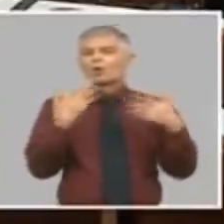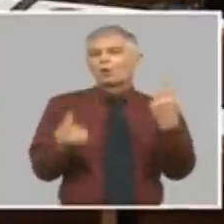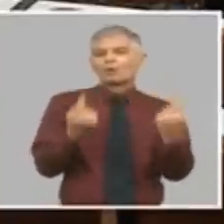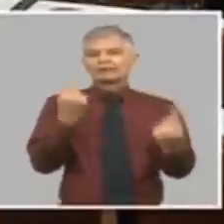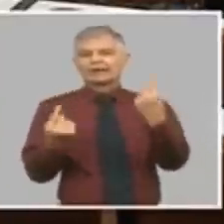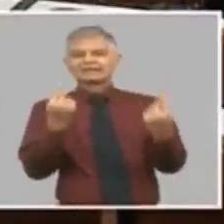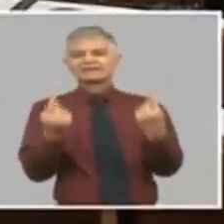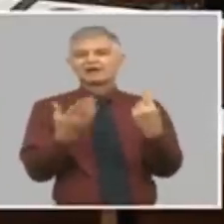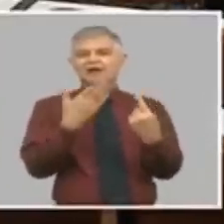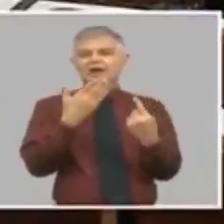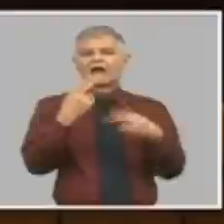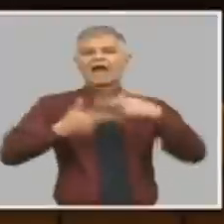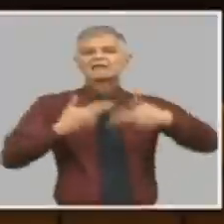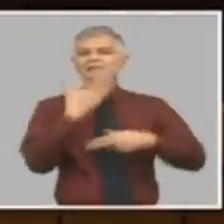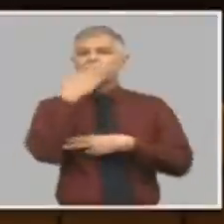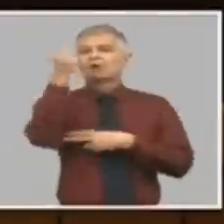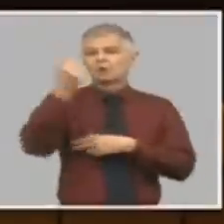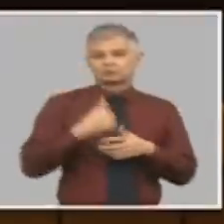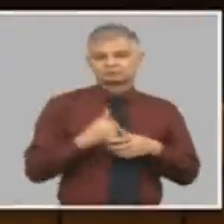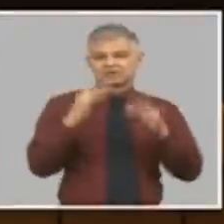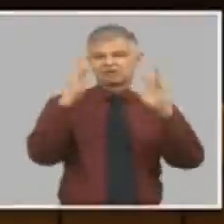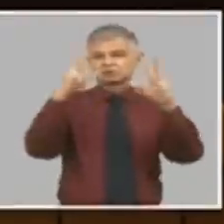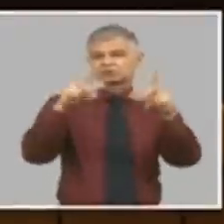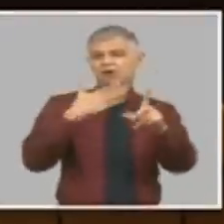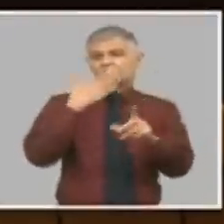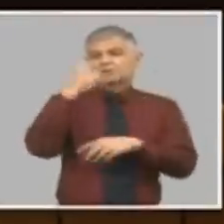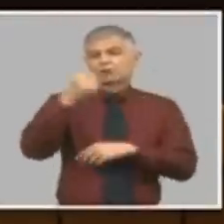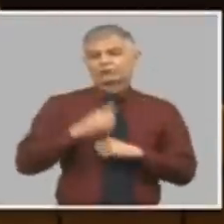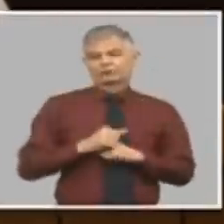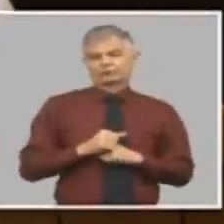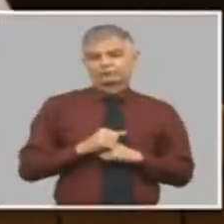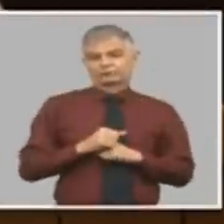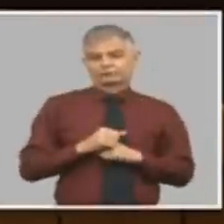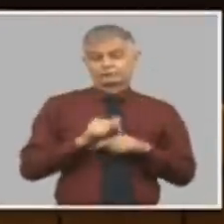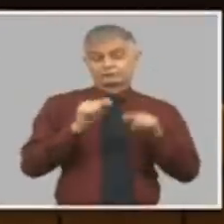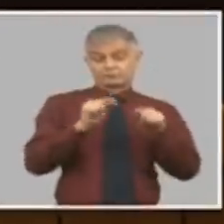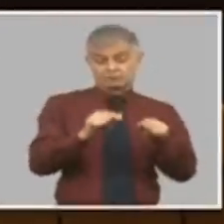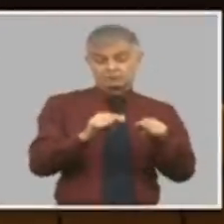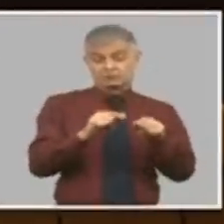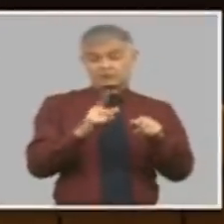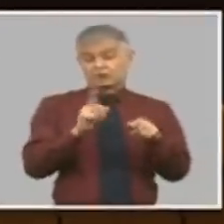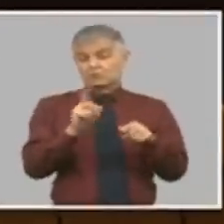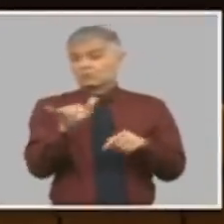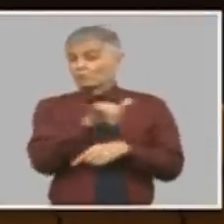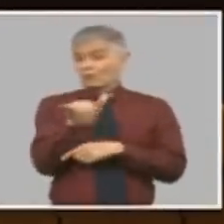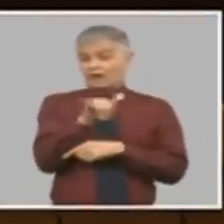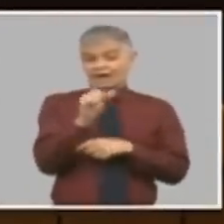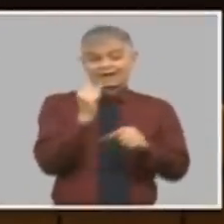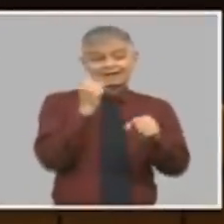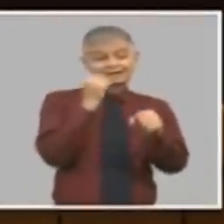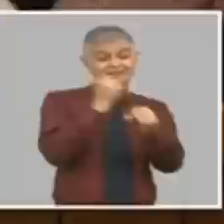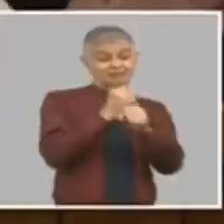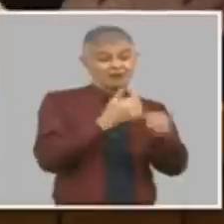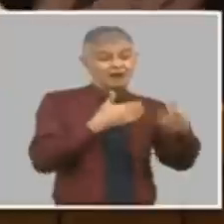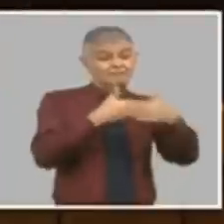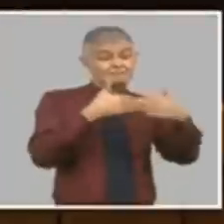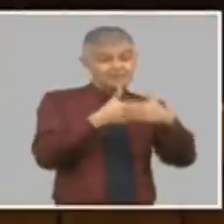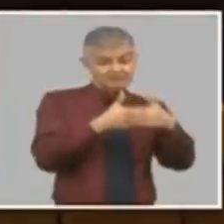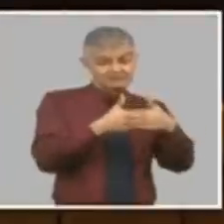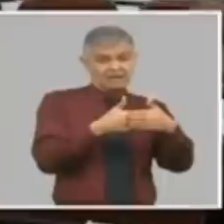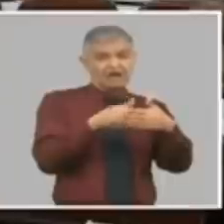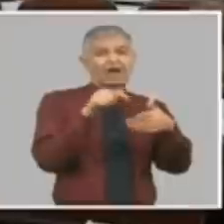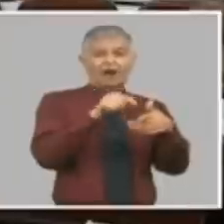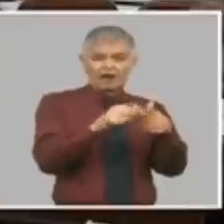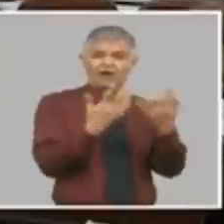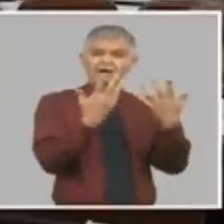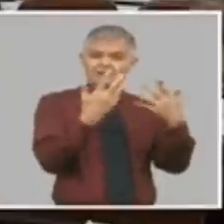Por tanto, no es lo mismo trabajar en una empresa que tenga utilidades que trabajar en una empresa que no tenga utilidades. No va a ser igual y es un ajuste.